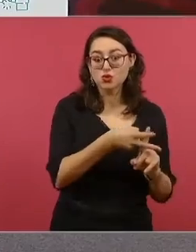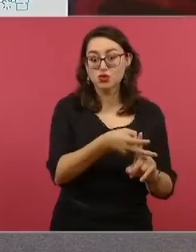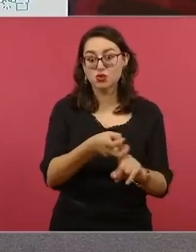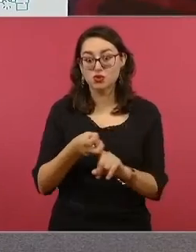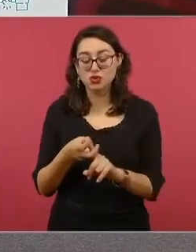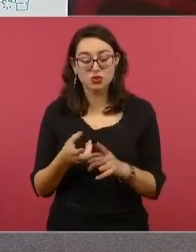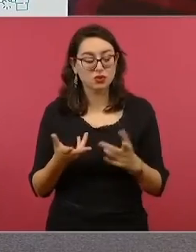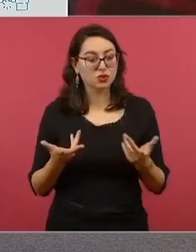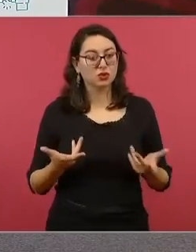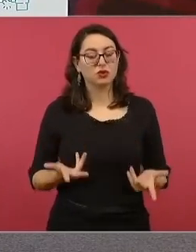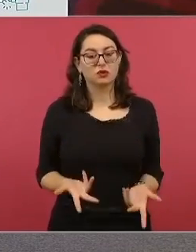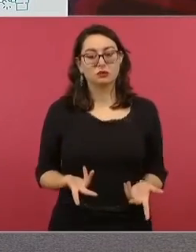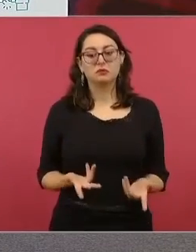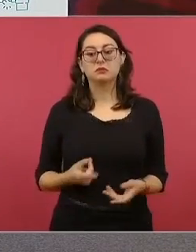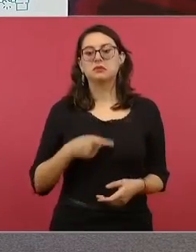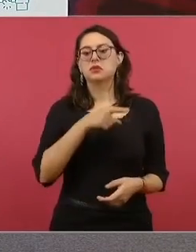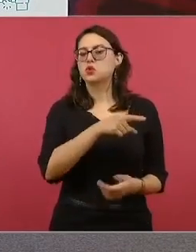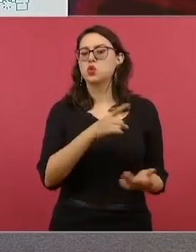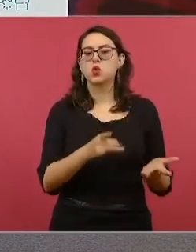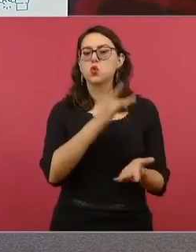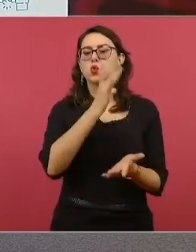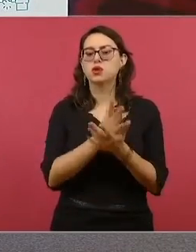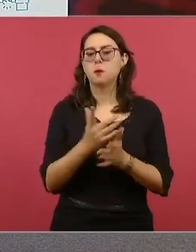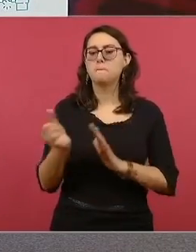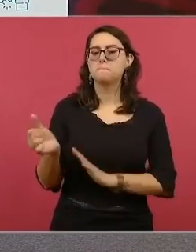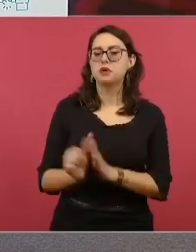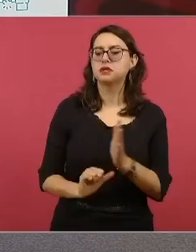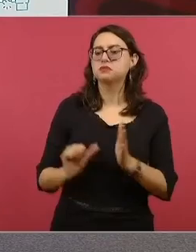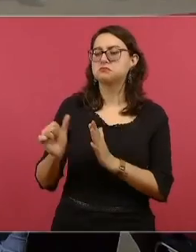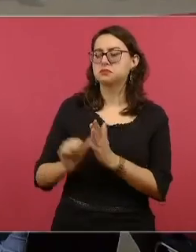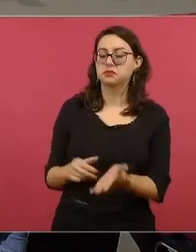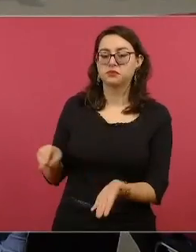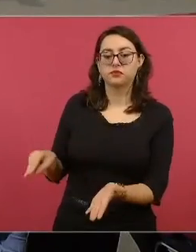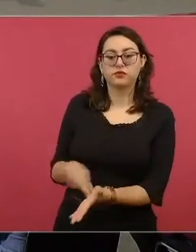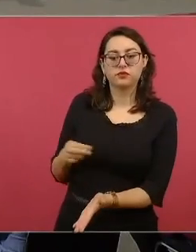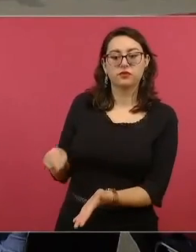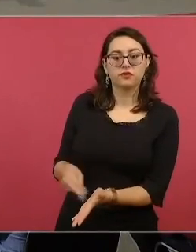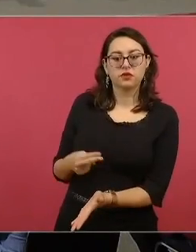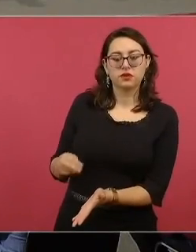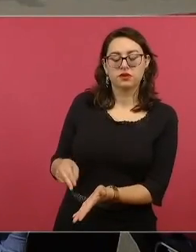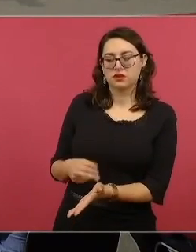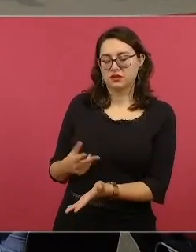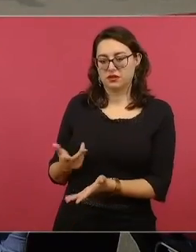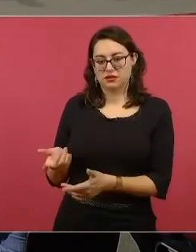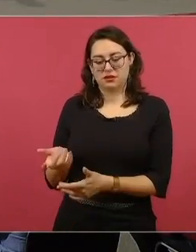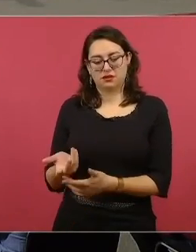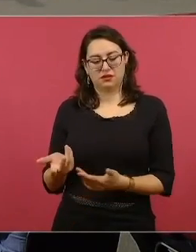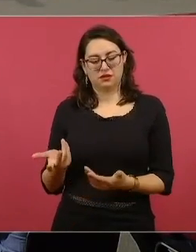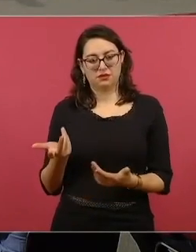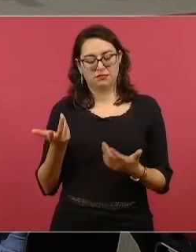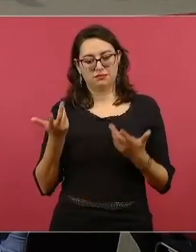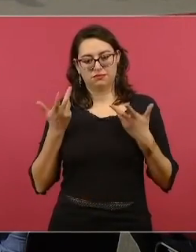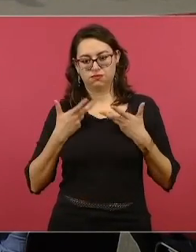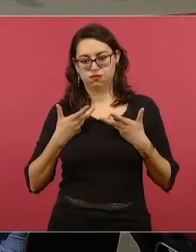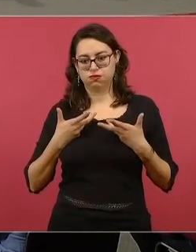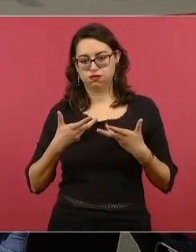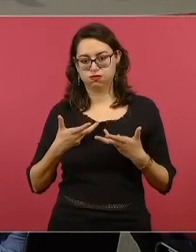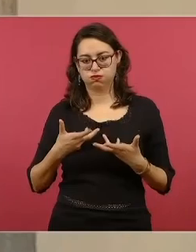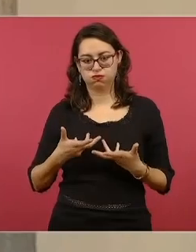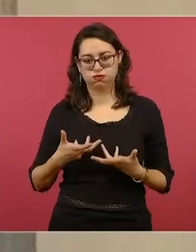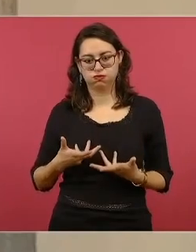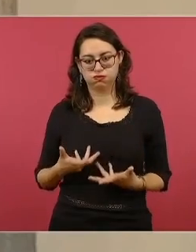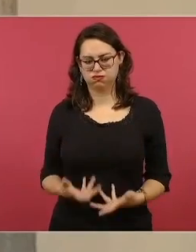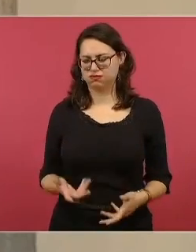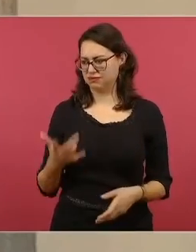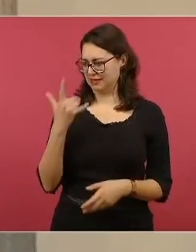presentación periódica mensual. Este es un caso en la que de manera típica se otorga